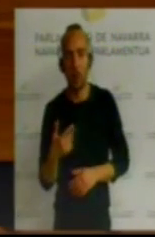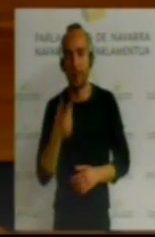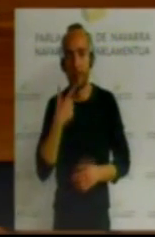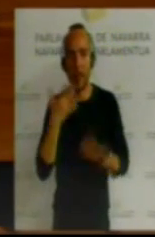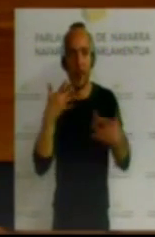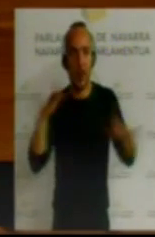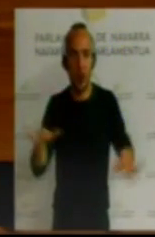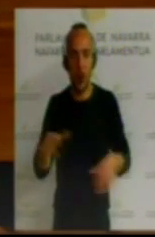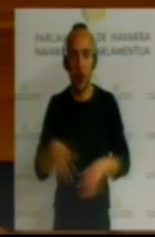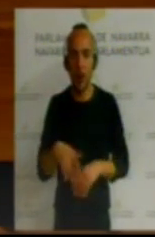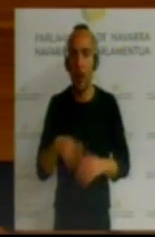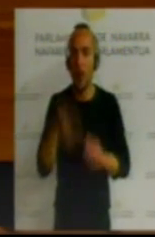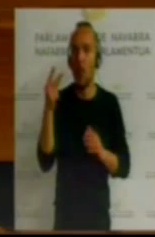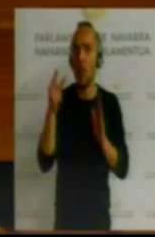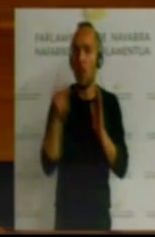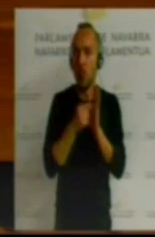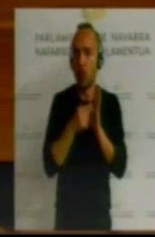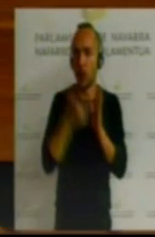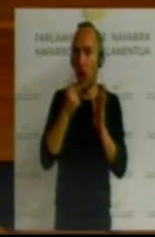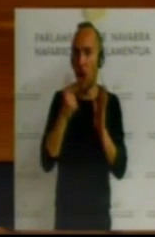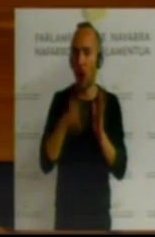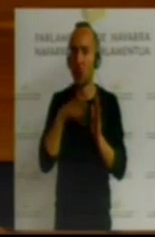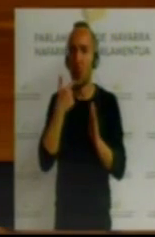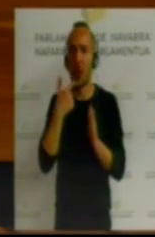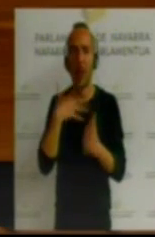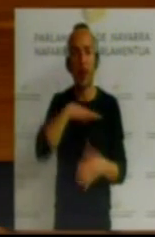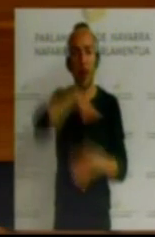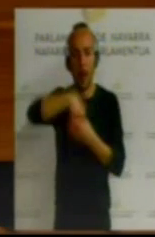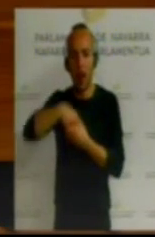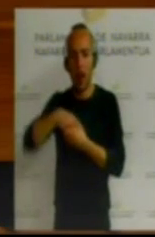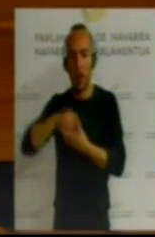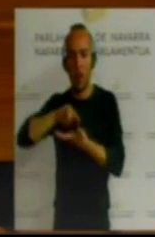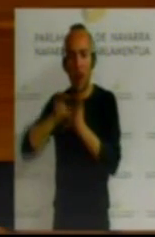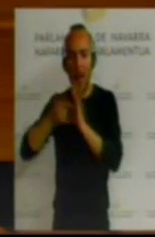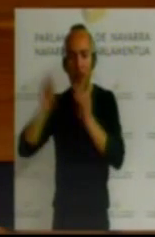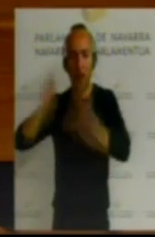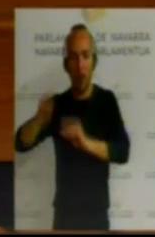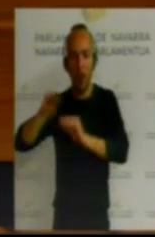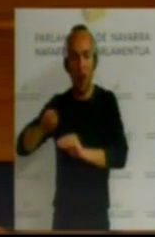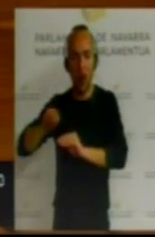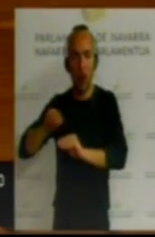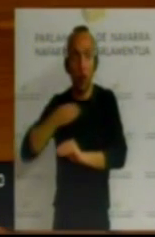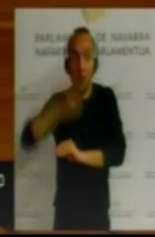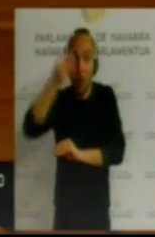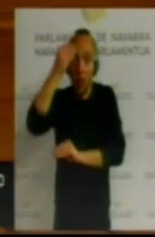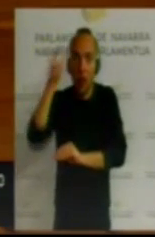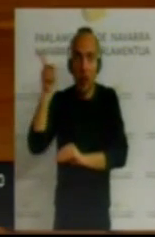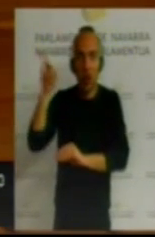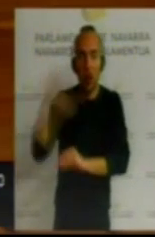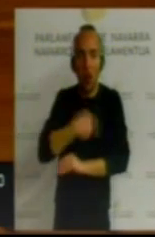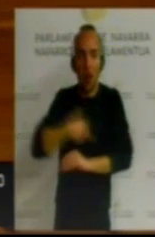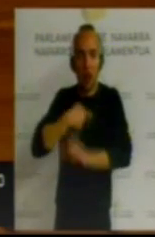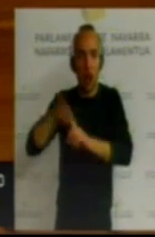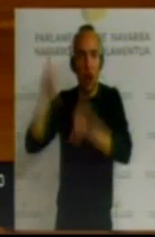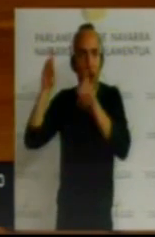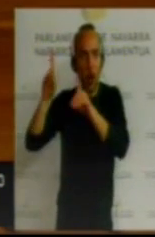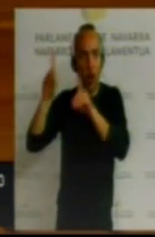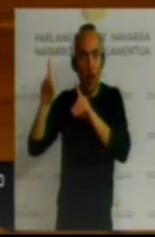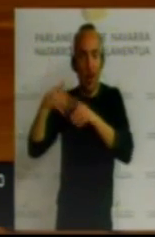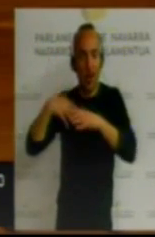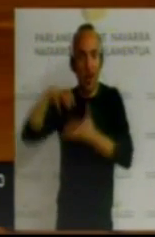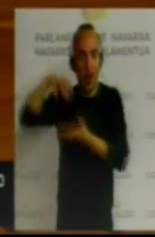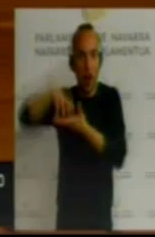En el punto 2, respecto a la incorporación de los planes de formación, creo que tendrá que decidir la comisión de docencia del